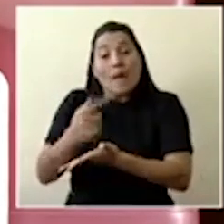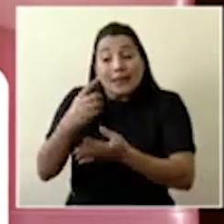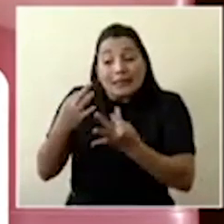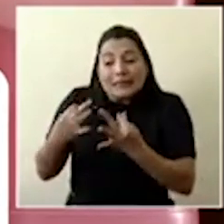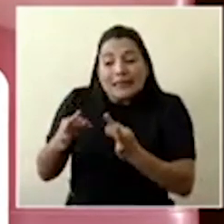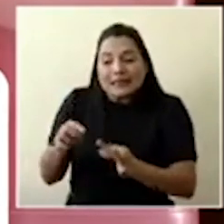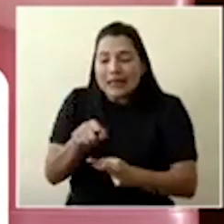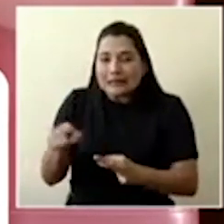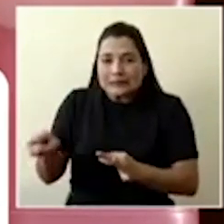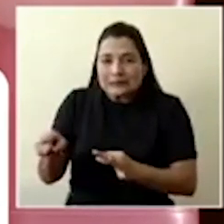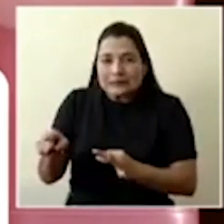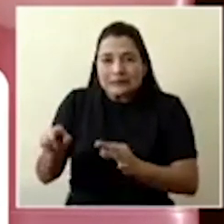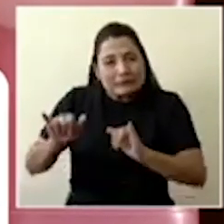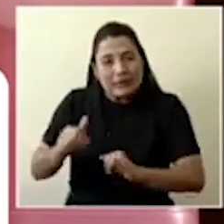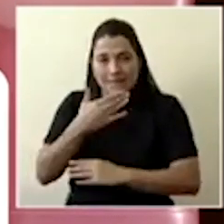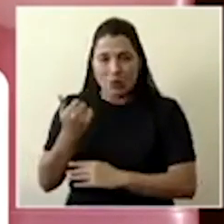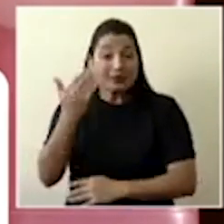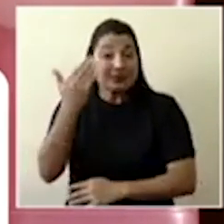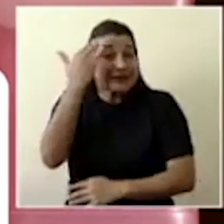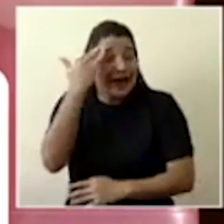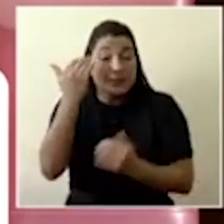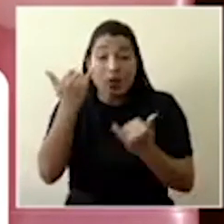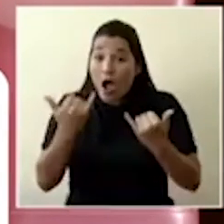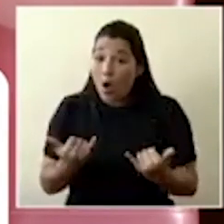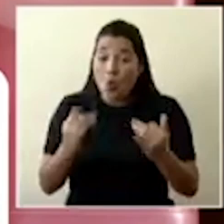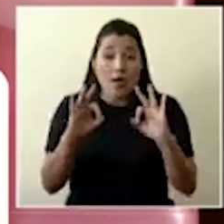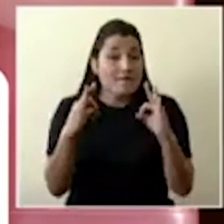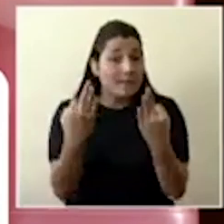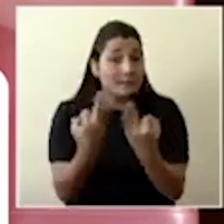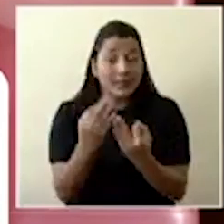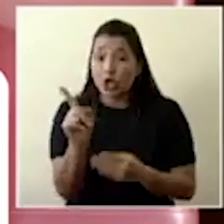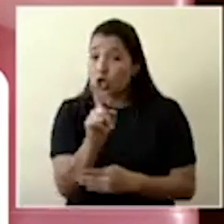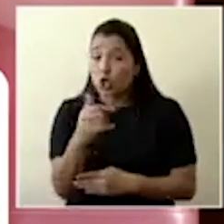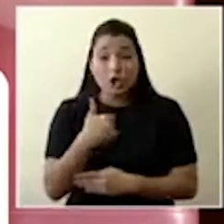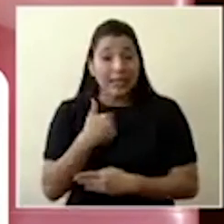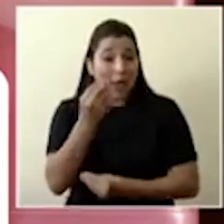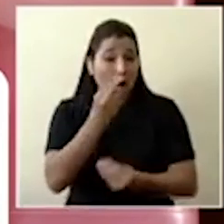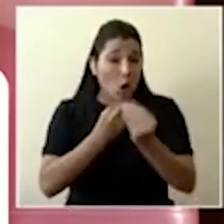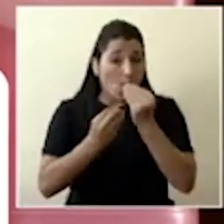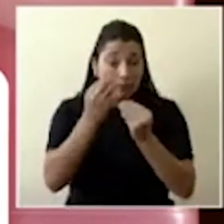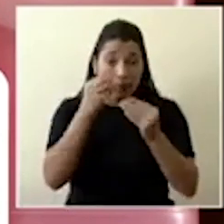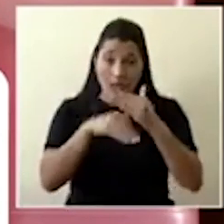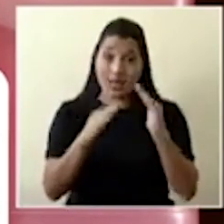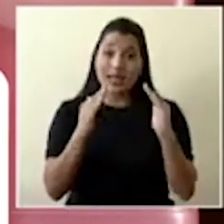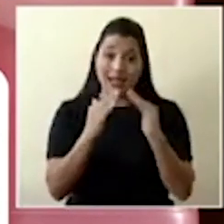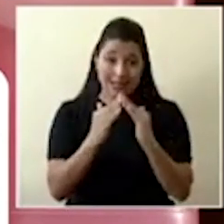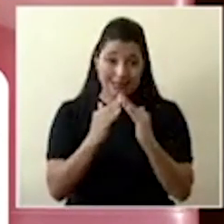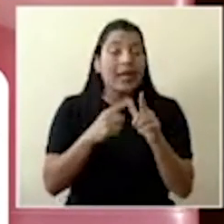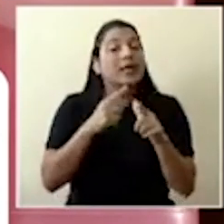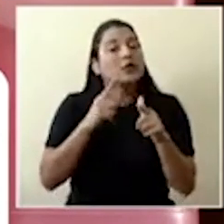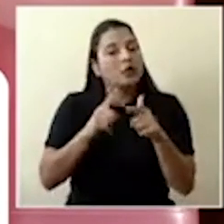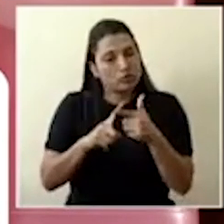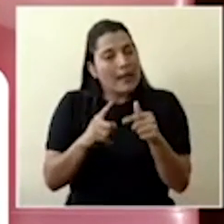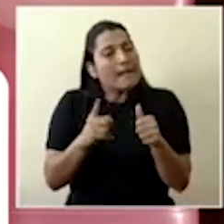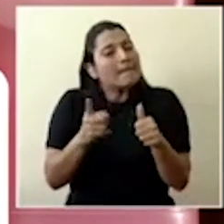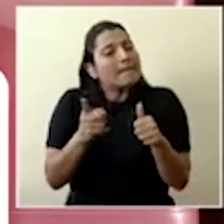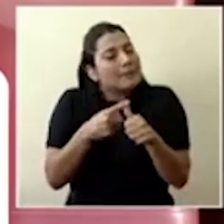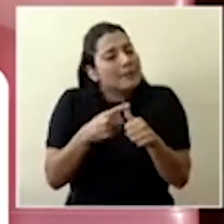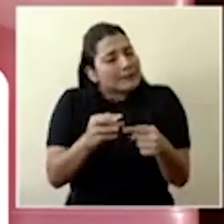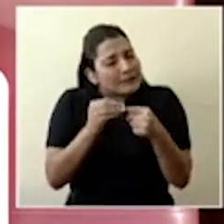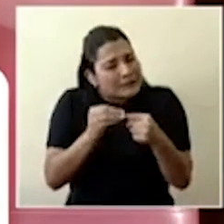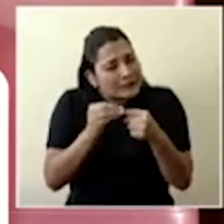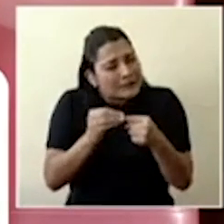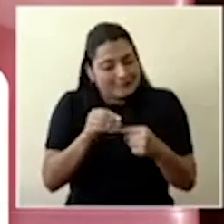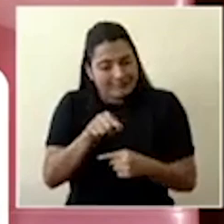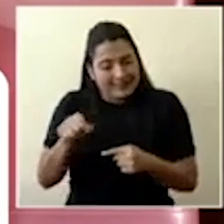Sabemos que hay familias que no tienen alimento en este momento en sus hogares, y esas son las familias por las que estamos priorizando. Es importante que